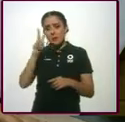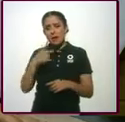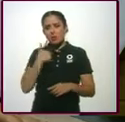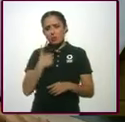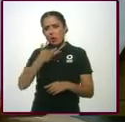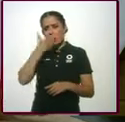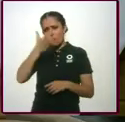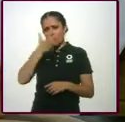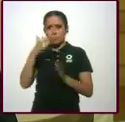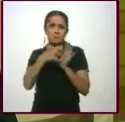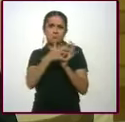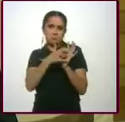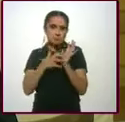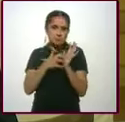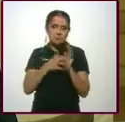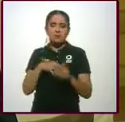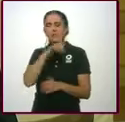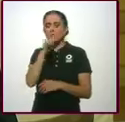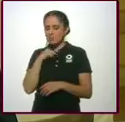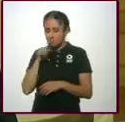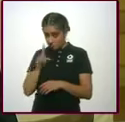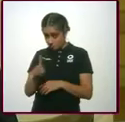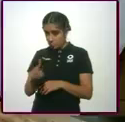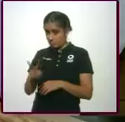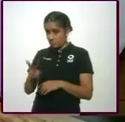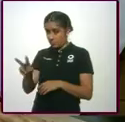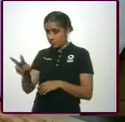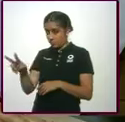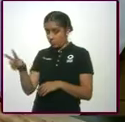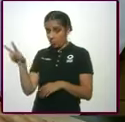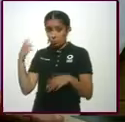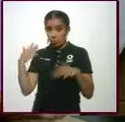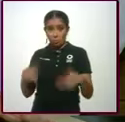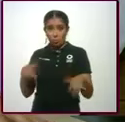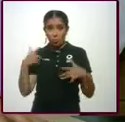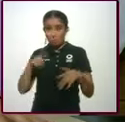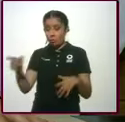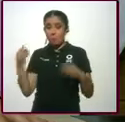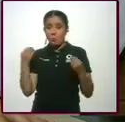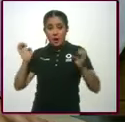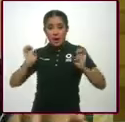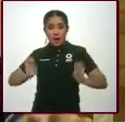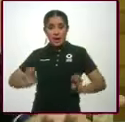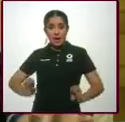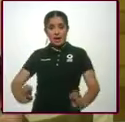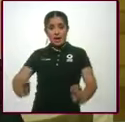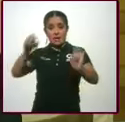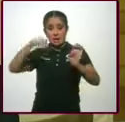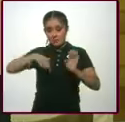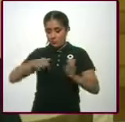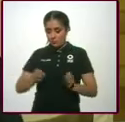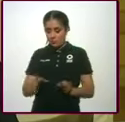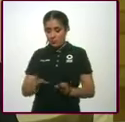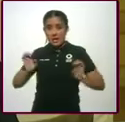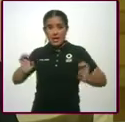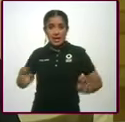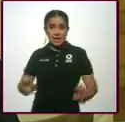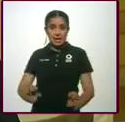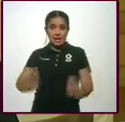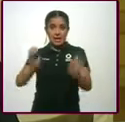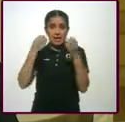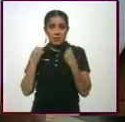Y pues de repente aquí llegas y ah, caray, pues esto está muy suntuoso. oficina es lujosa. Es lujosa.